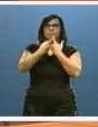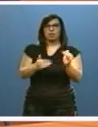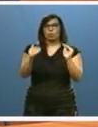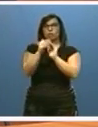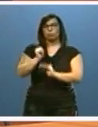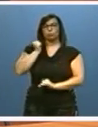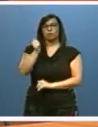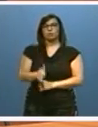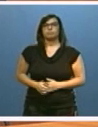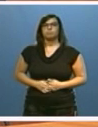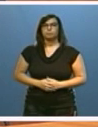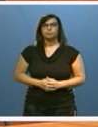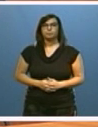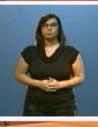Oportunidades.